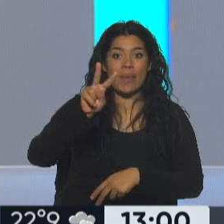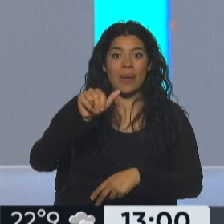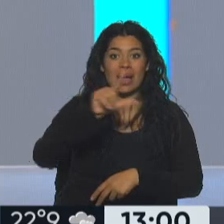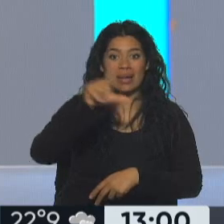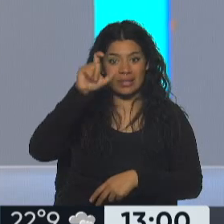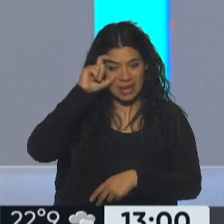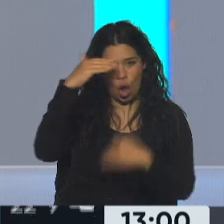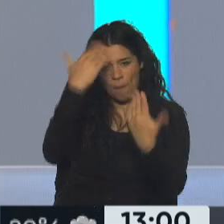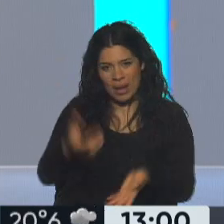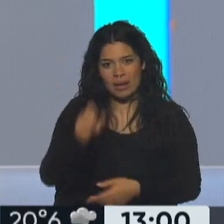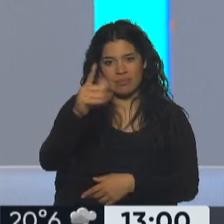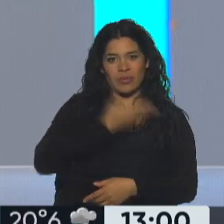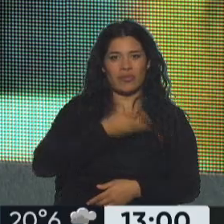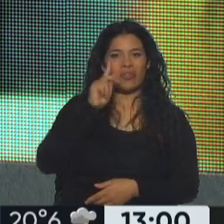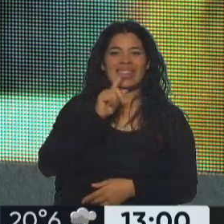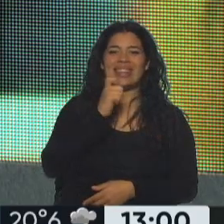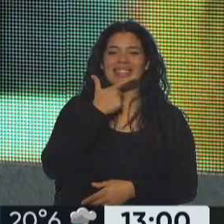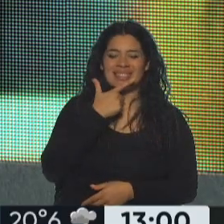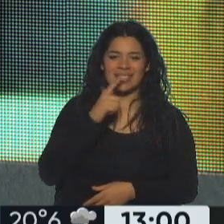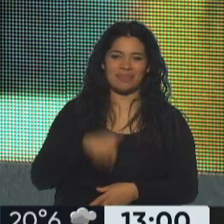declaración como al doctor Eulogio Frites. Gracias, Sandra. Gracias. Gracias. Gracias. Gracias.